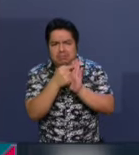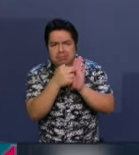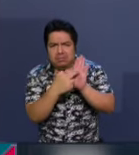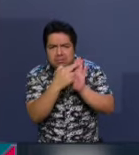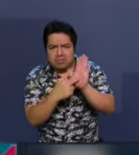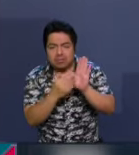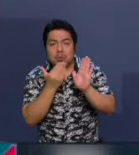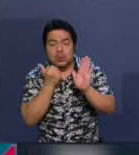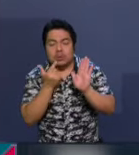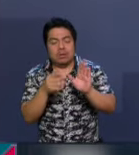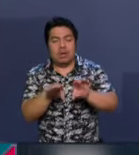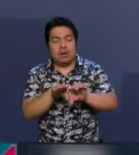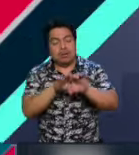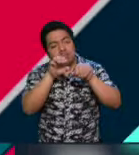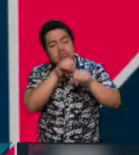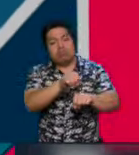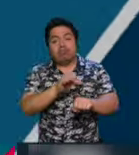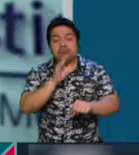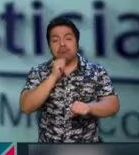Escúchemos.